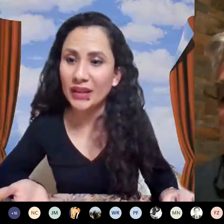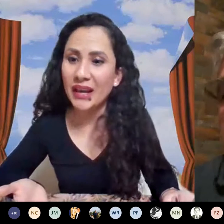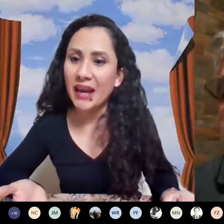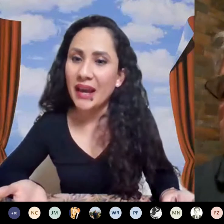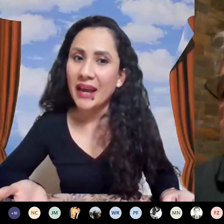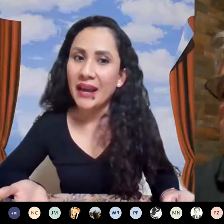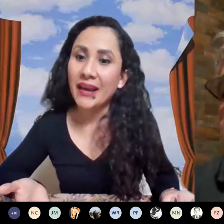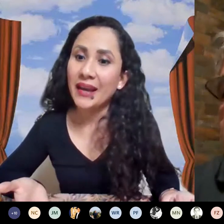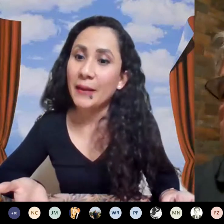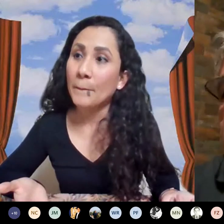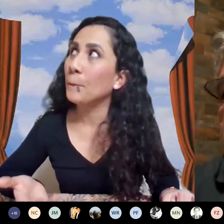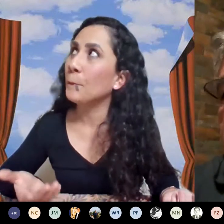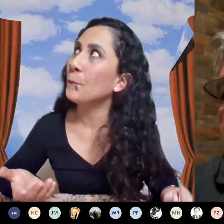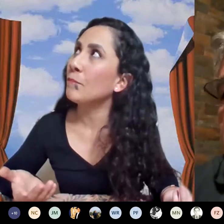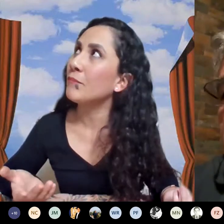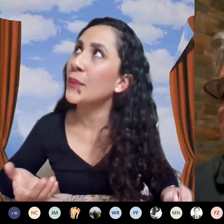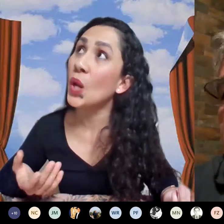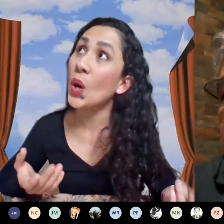agrupación